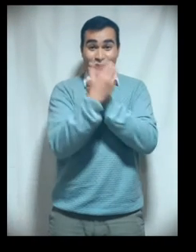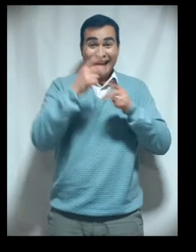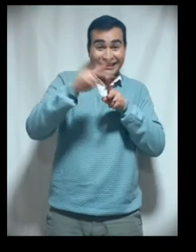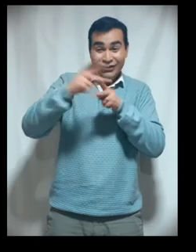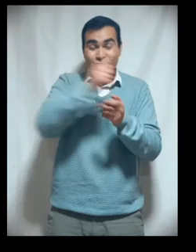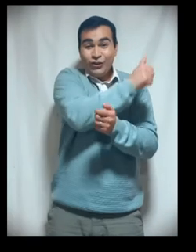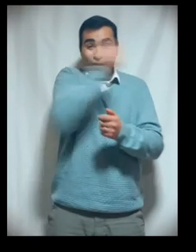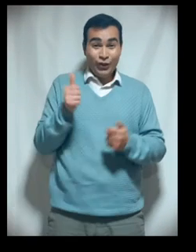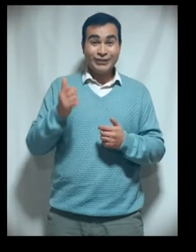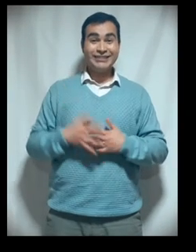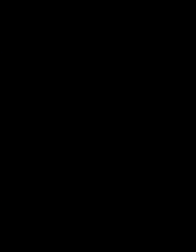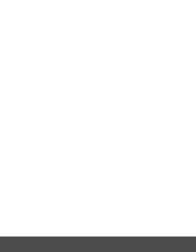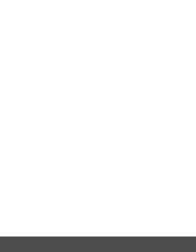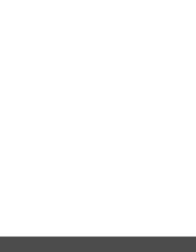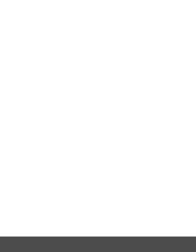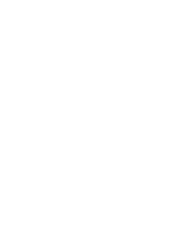entre todas y todos.